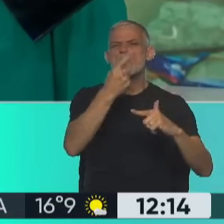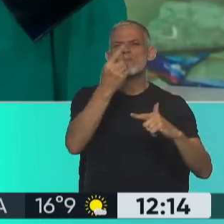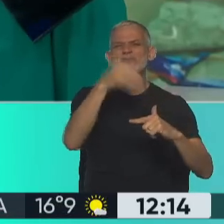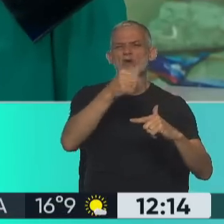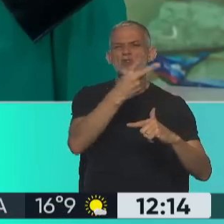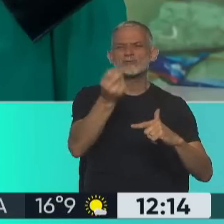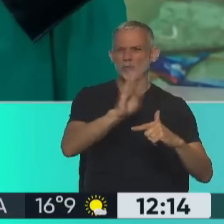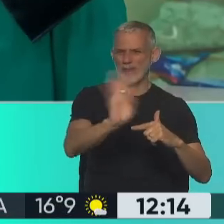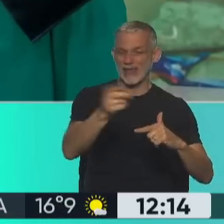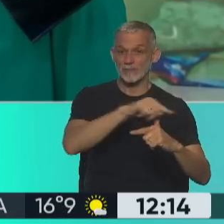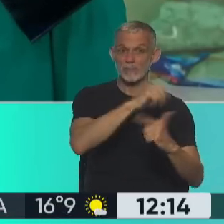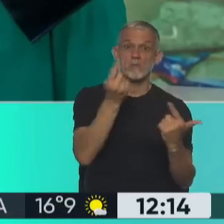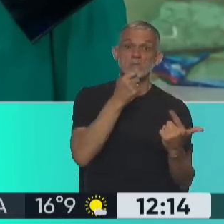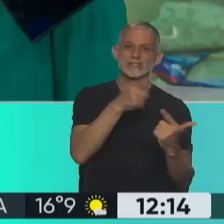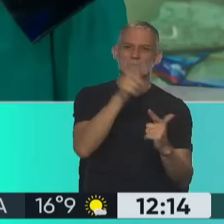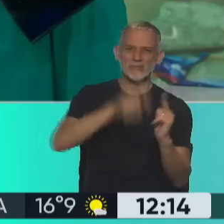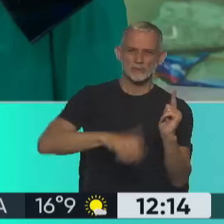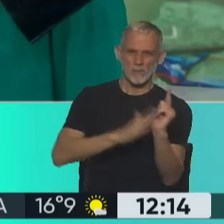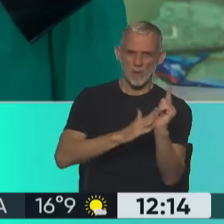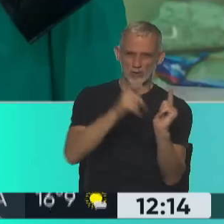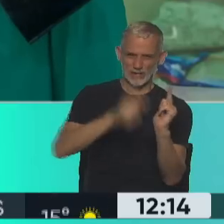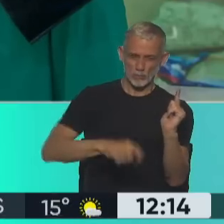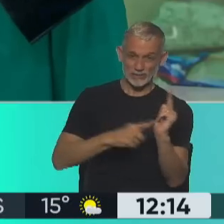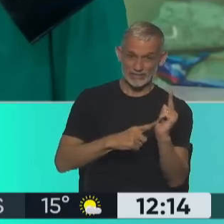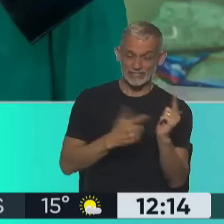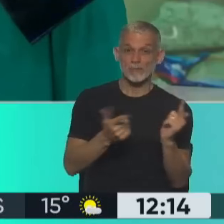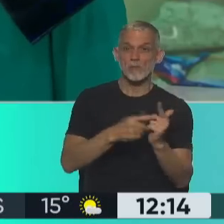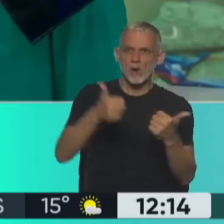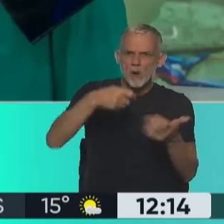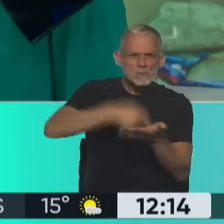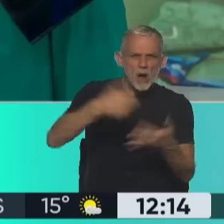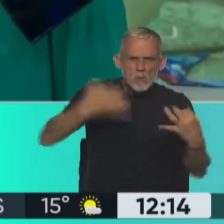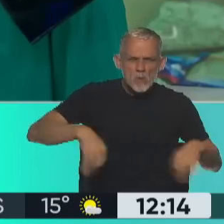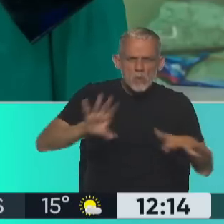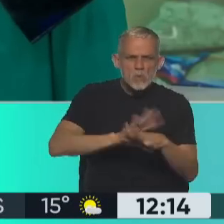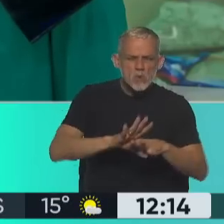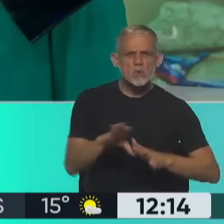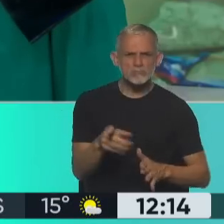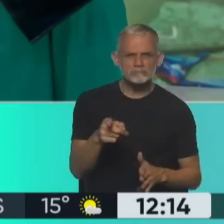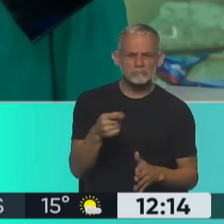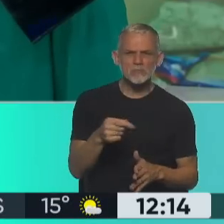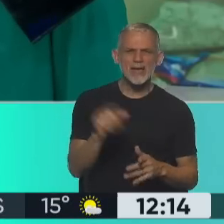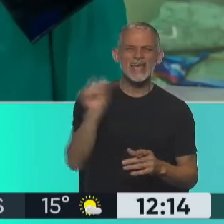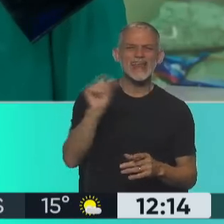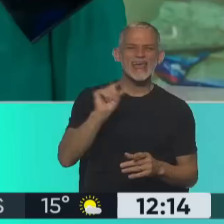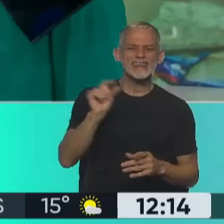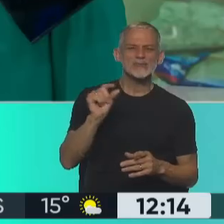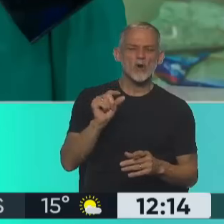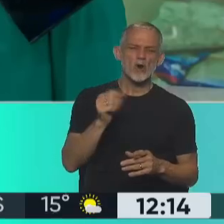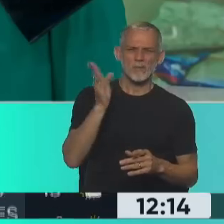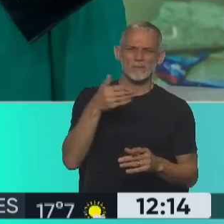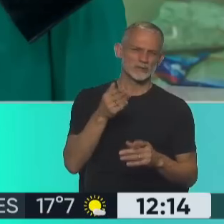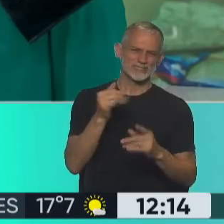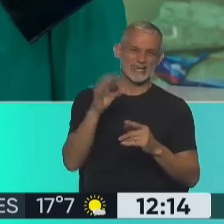doscientos mil. Pero si ese monotributista fue buen pagador del Fogar, es decir, sacó el crédito a tasa cero